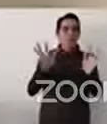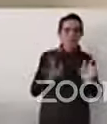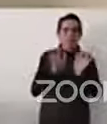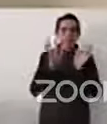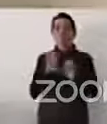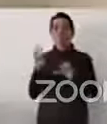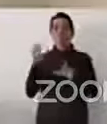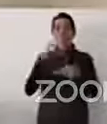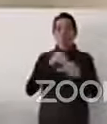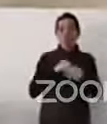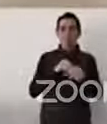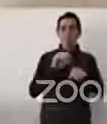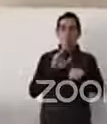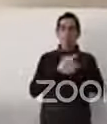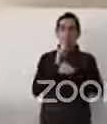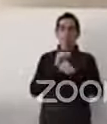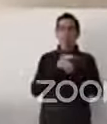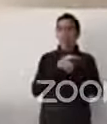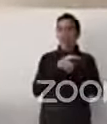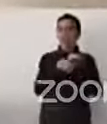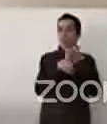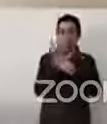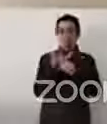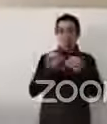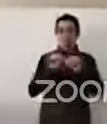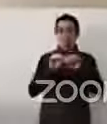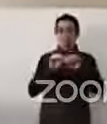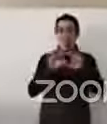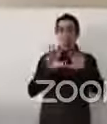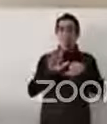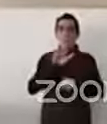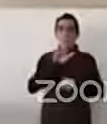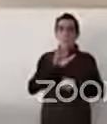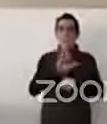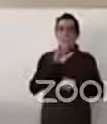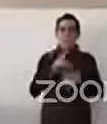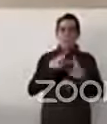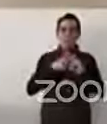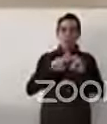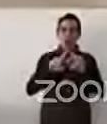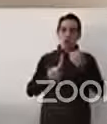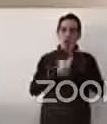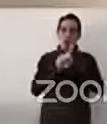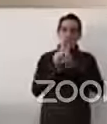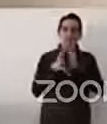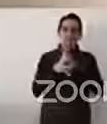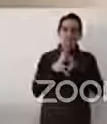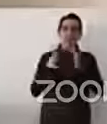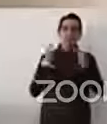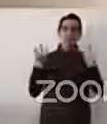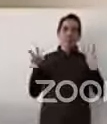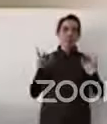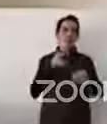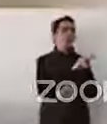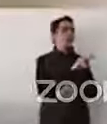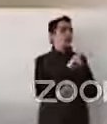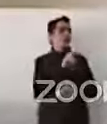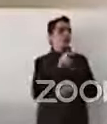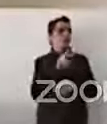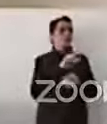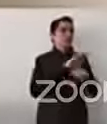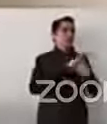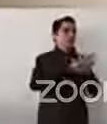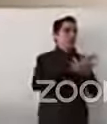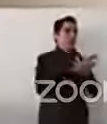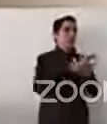la caja de Pandora y ha mostrado la realidad que es la discriminación institucional e